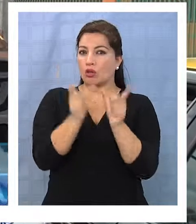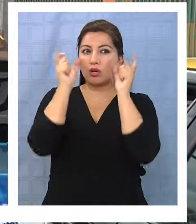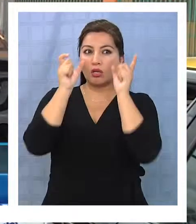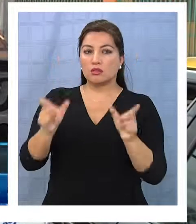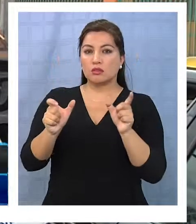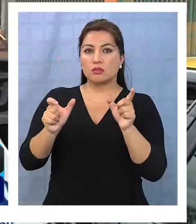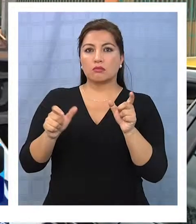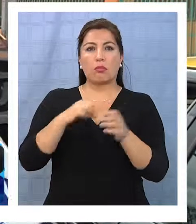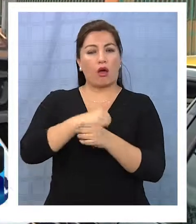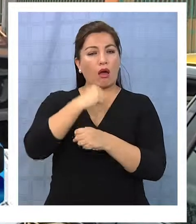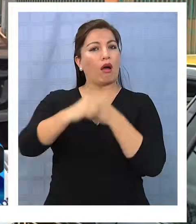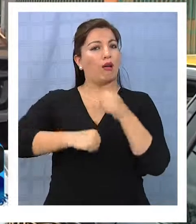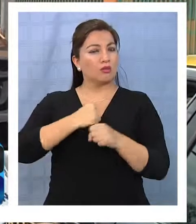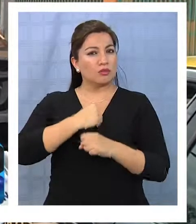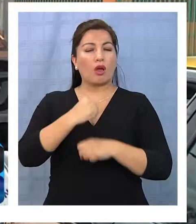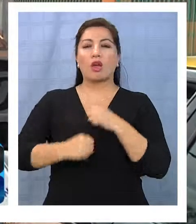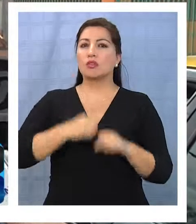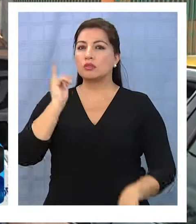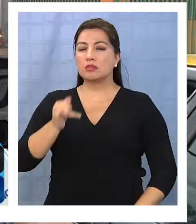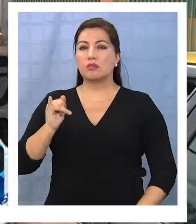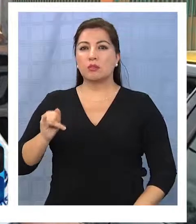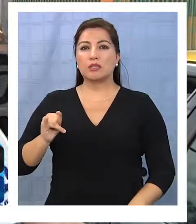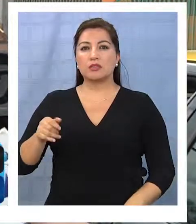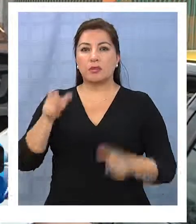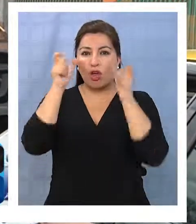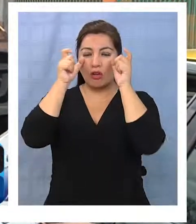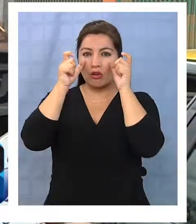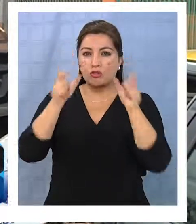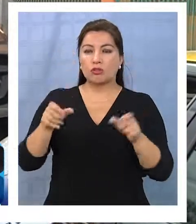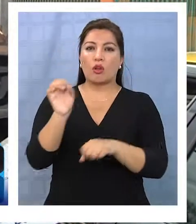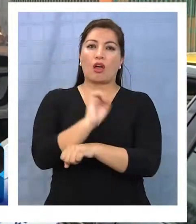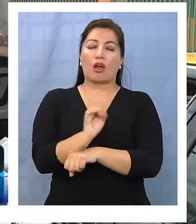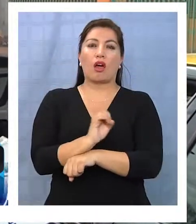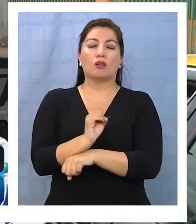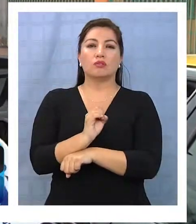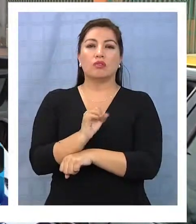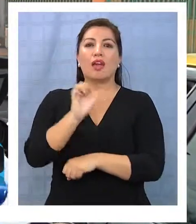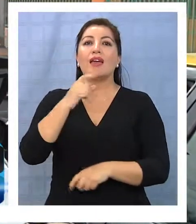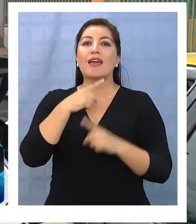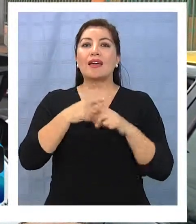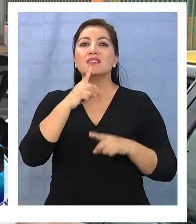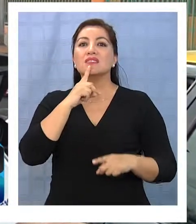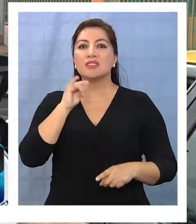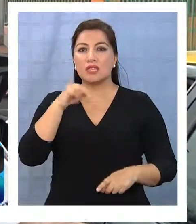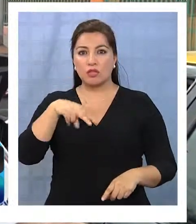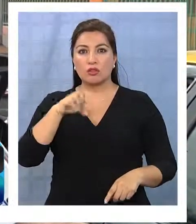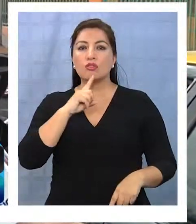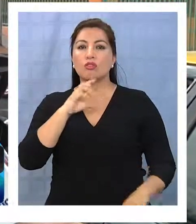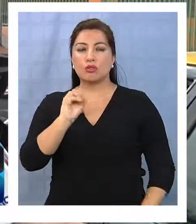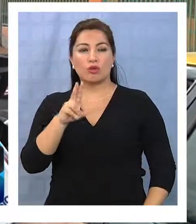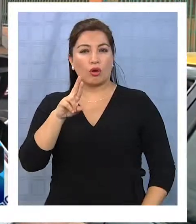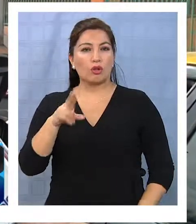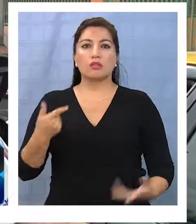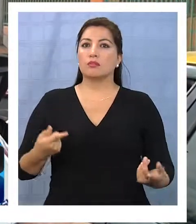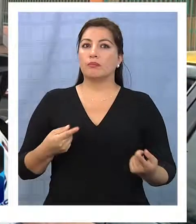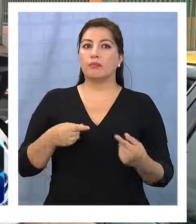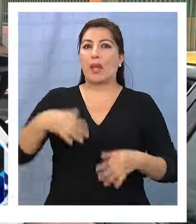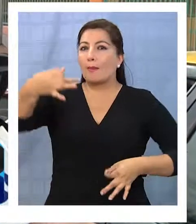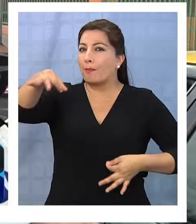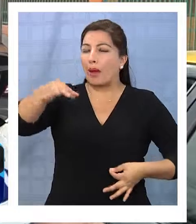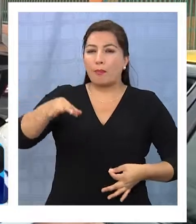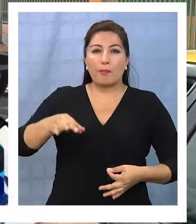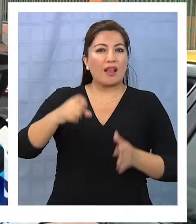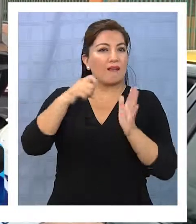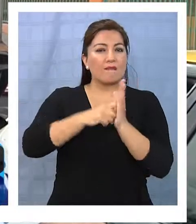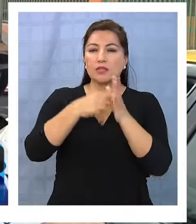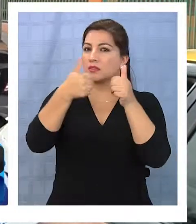todos los años hay fiscalización dentro para los vehículos, la exigencia de tintor, cuña, papeles